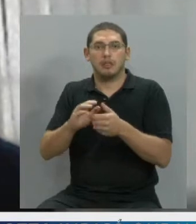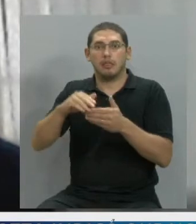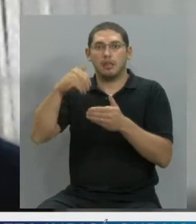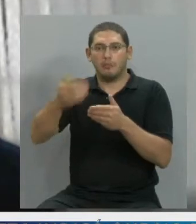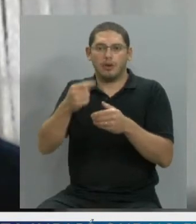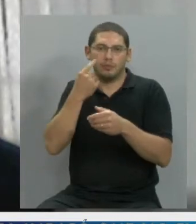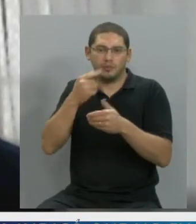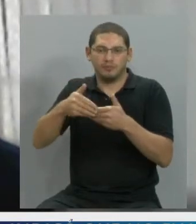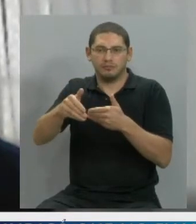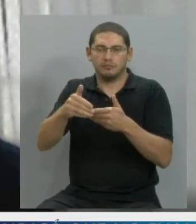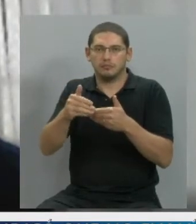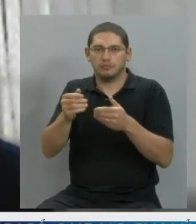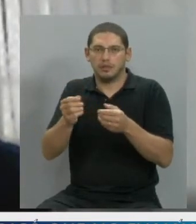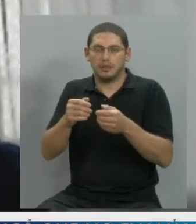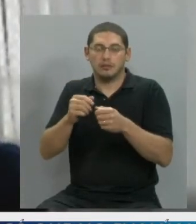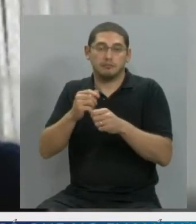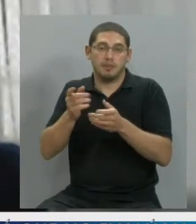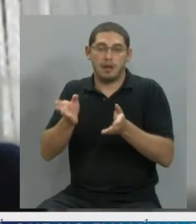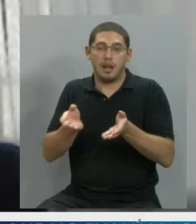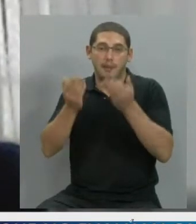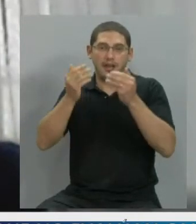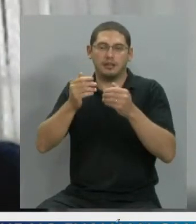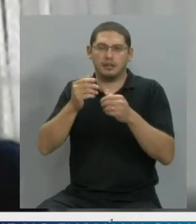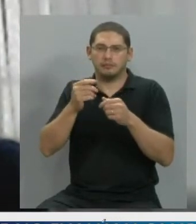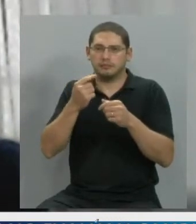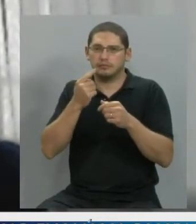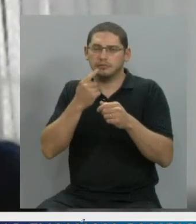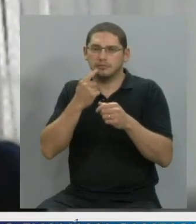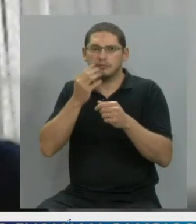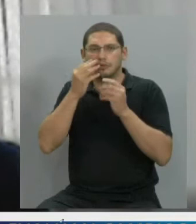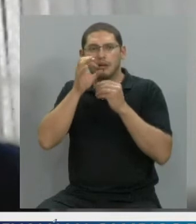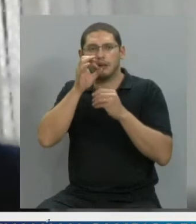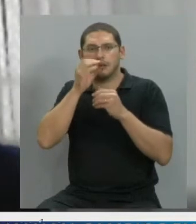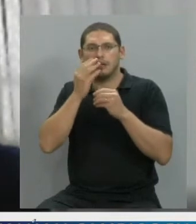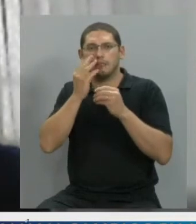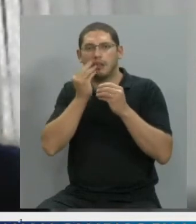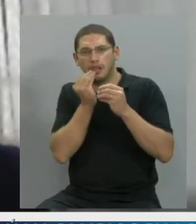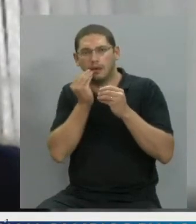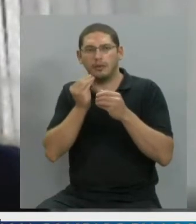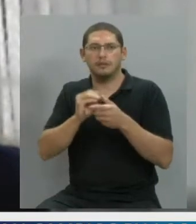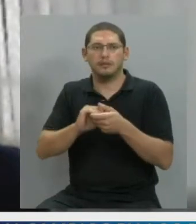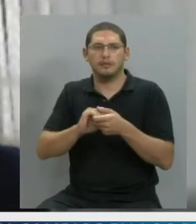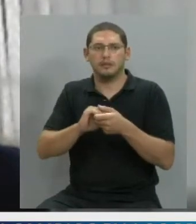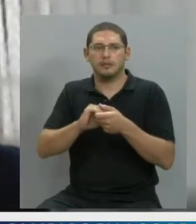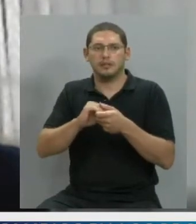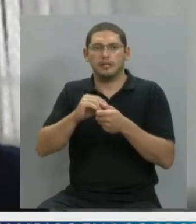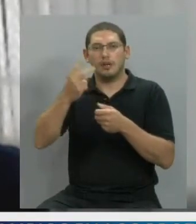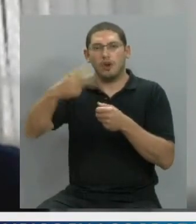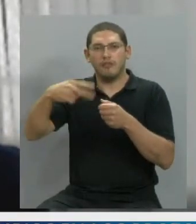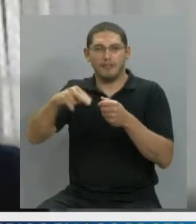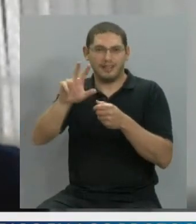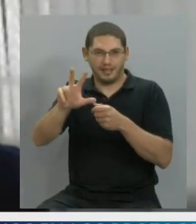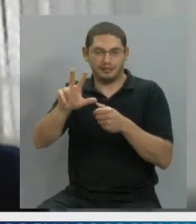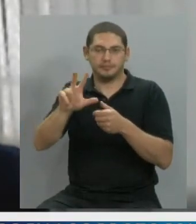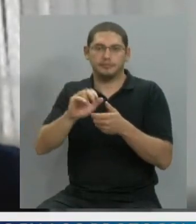torcida, tal cual había referido Jorge Orlando Ferrari, que es el médico que está procesado por mala praxis por la